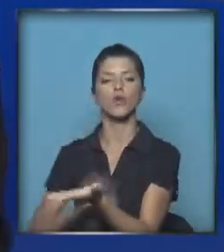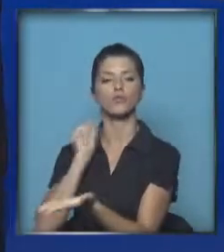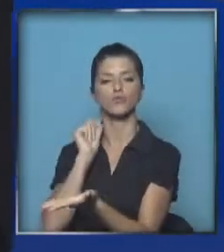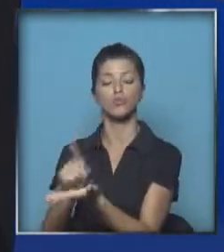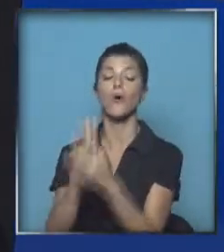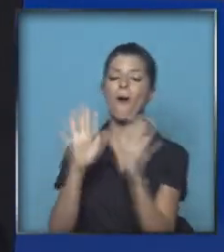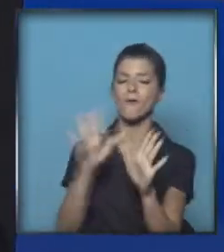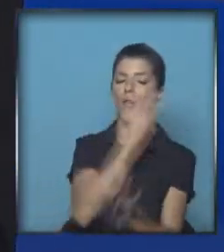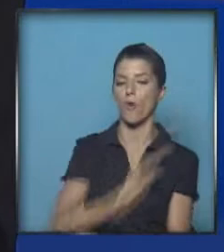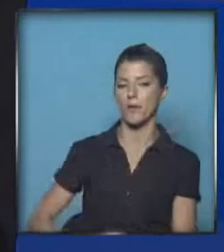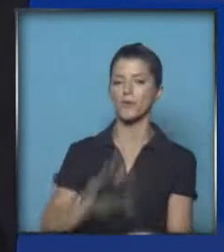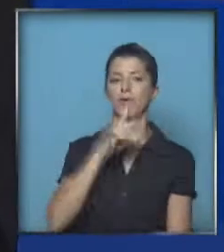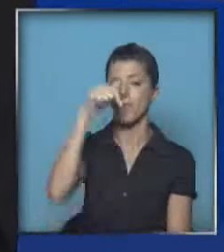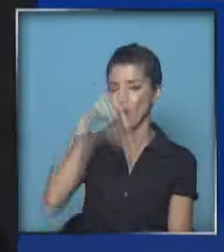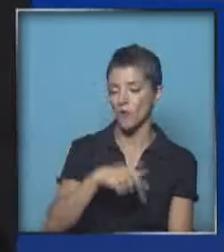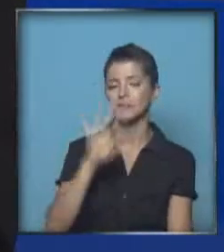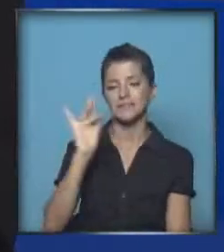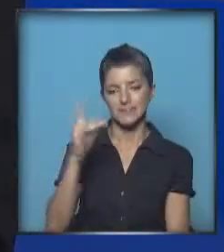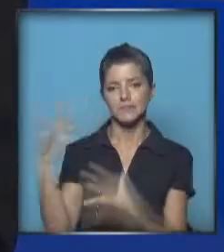con el gobierno israelí actual es muy difícil que lo logren.